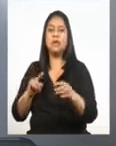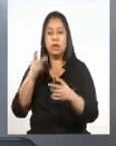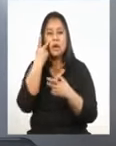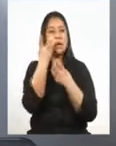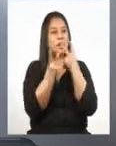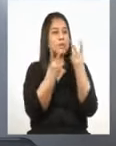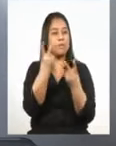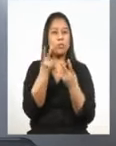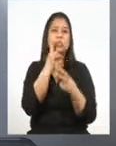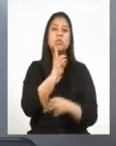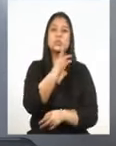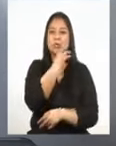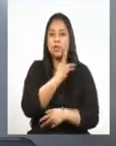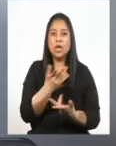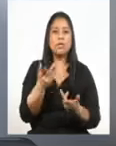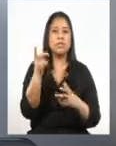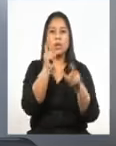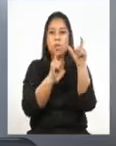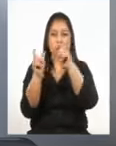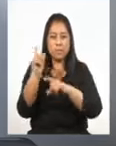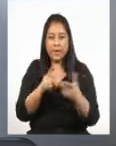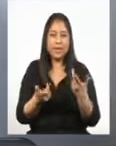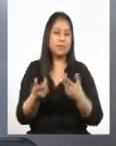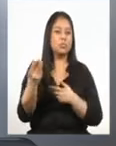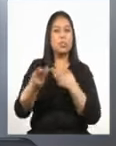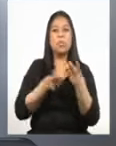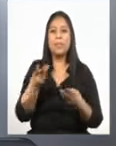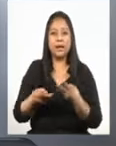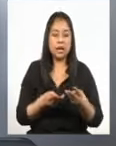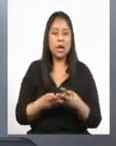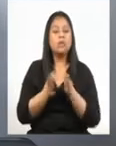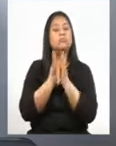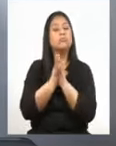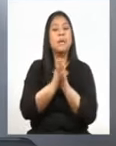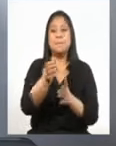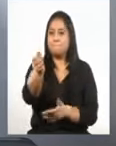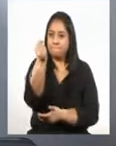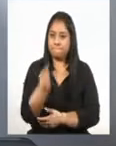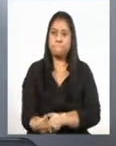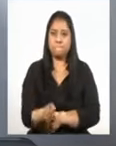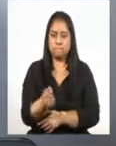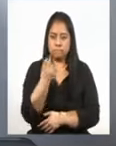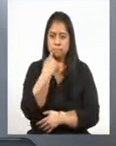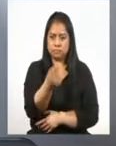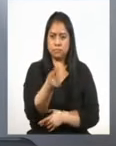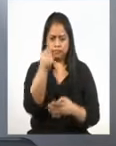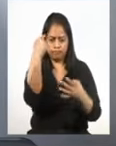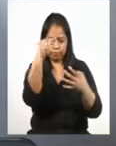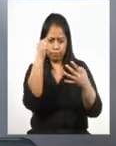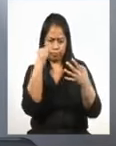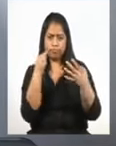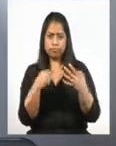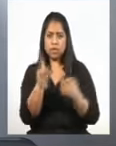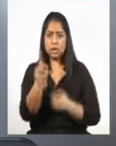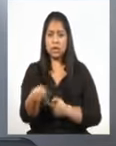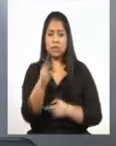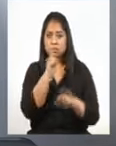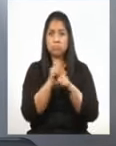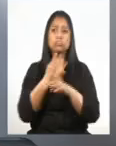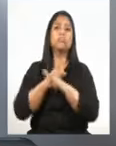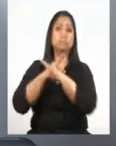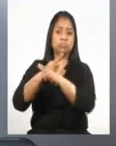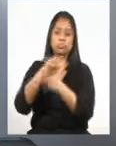un restaurante, un mercado, exijamos que las medidas y los protocolos de seguridad se